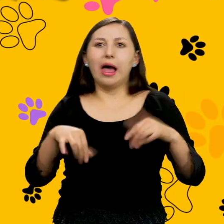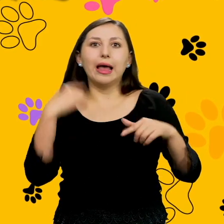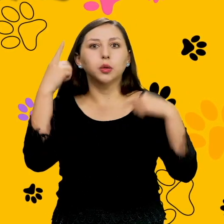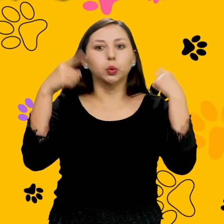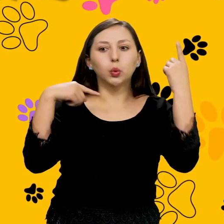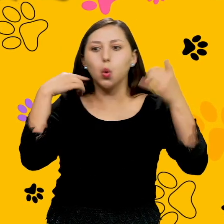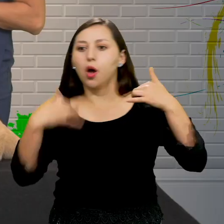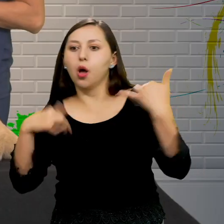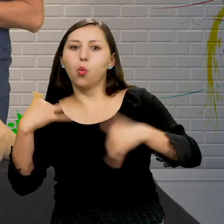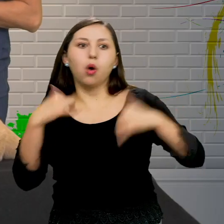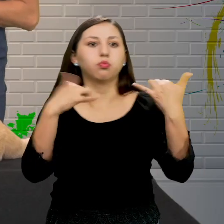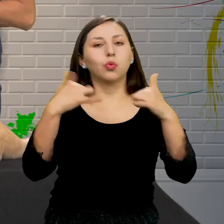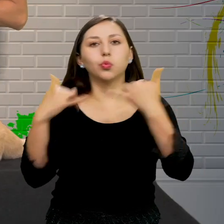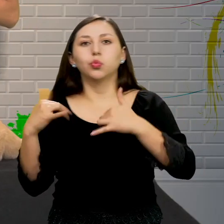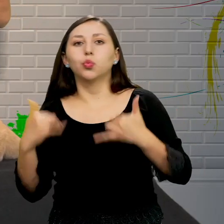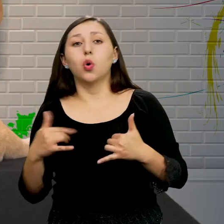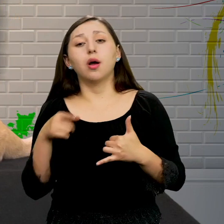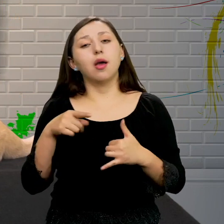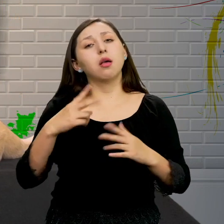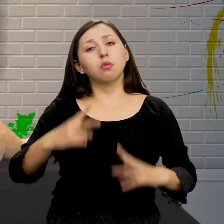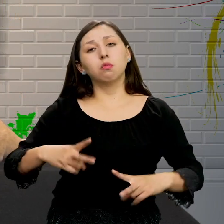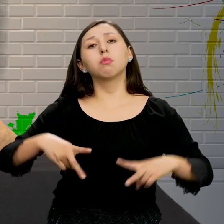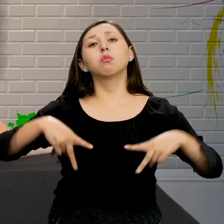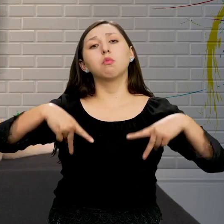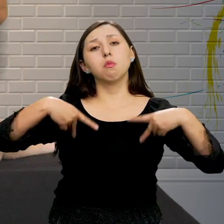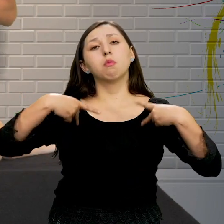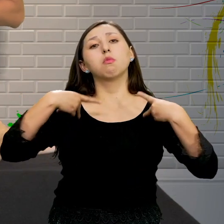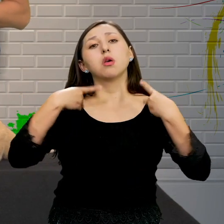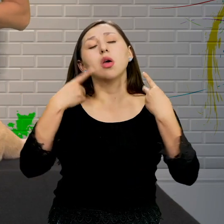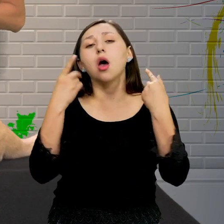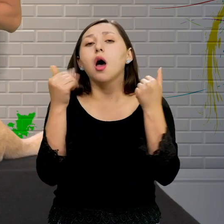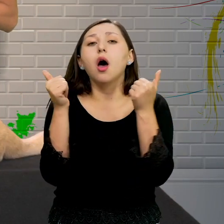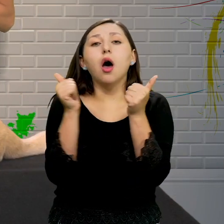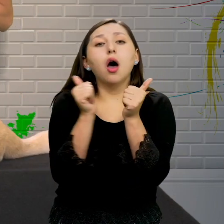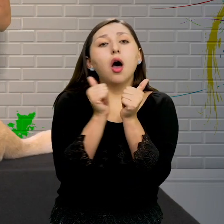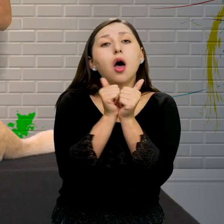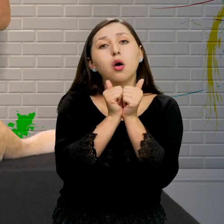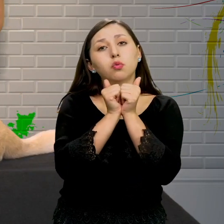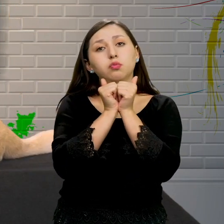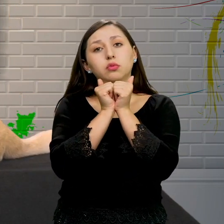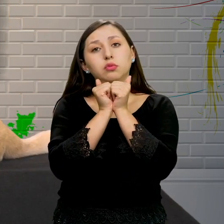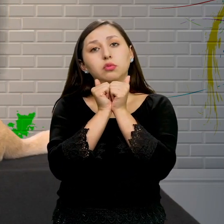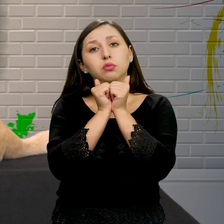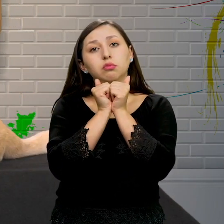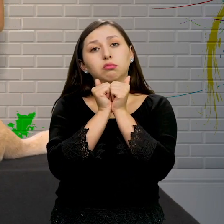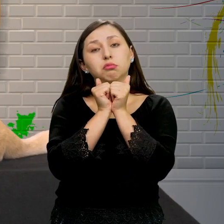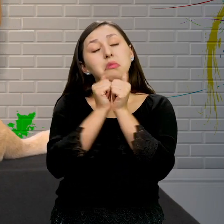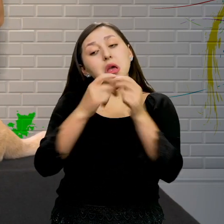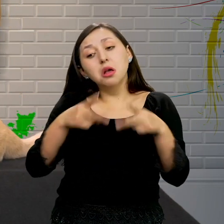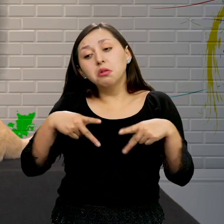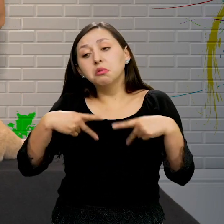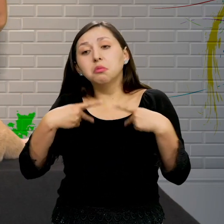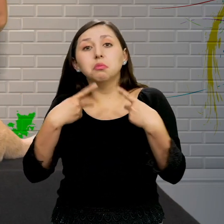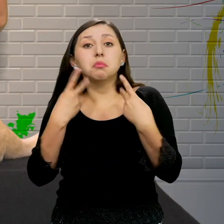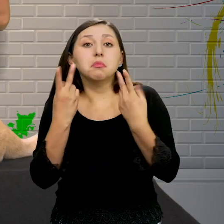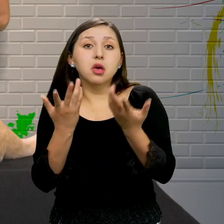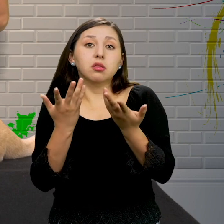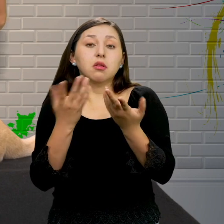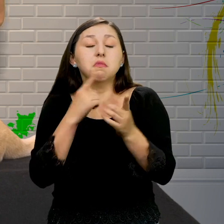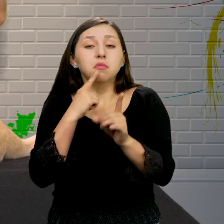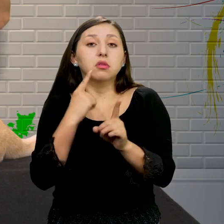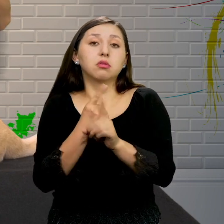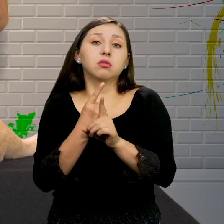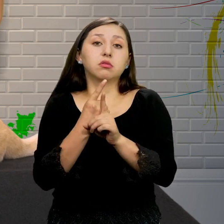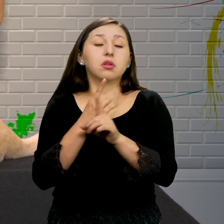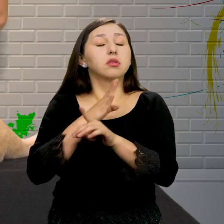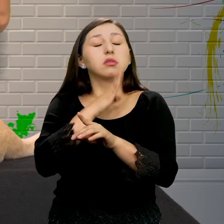en casa Tomar en cuenta que es una vida Una vida que ha querido estar con ustedes Que no sé por qué Tal vez la vida les eligió ¿No es